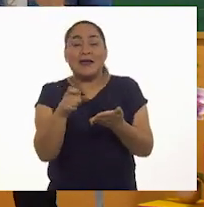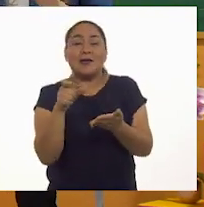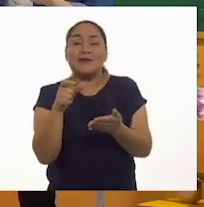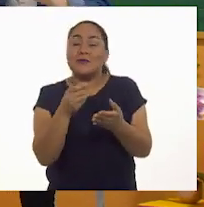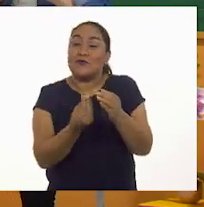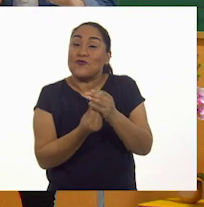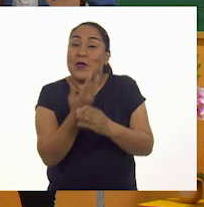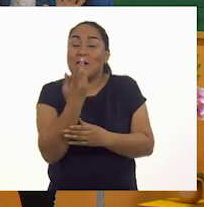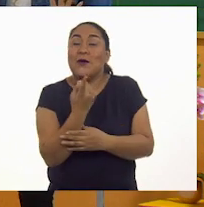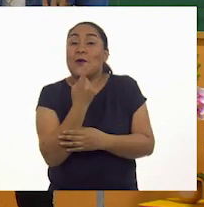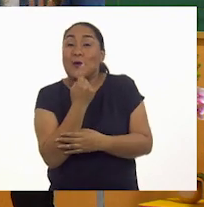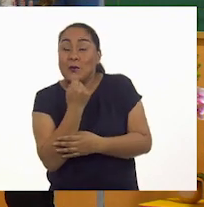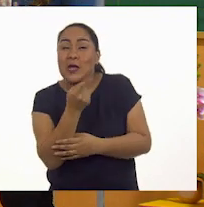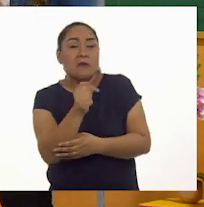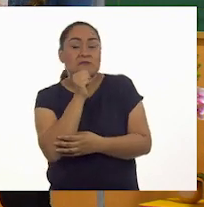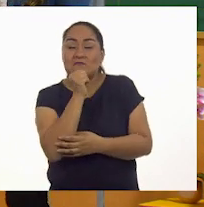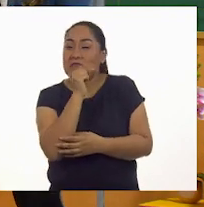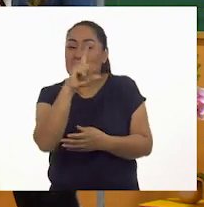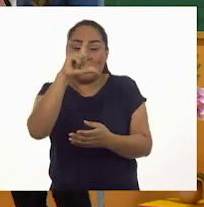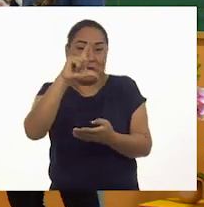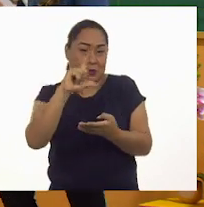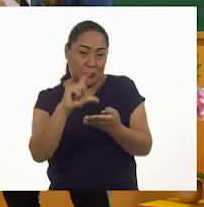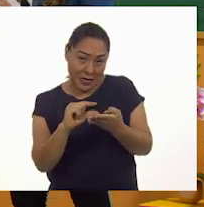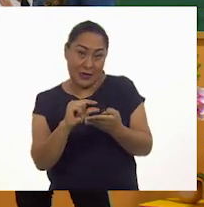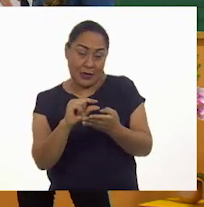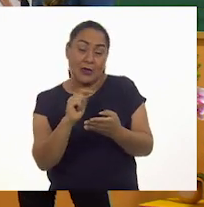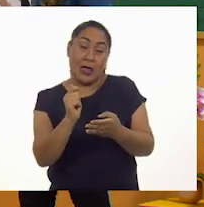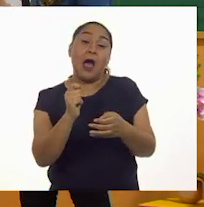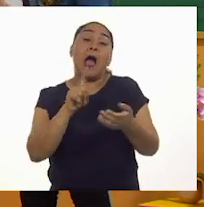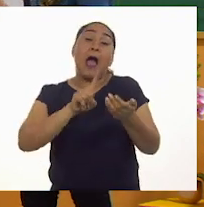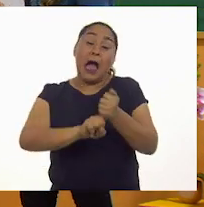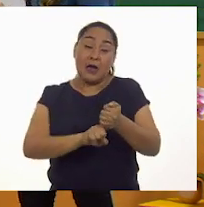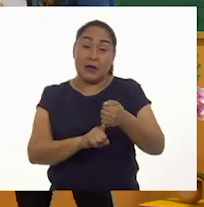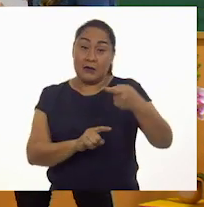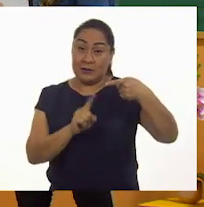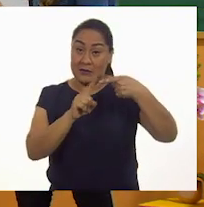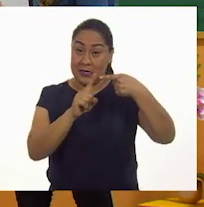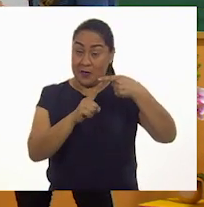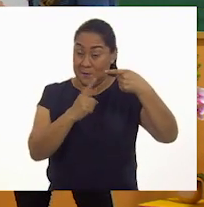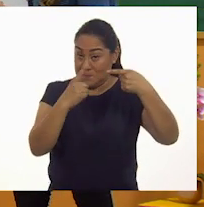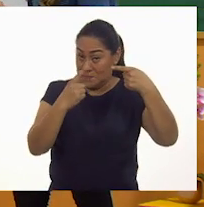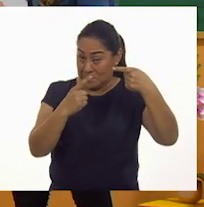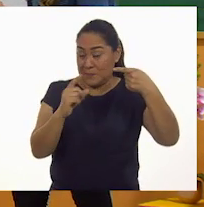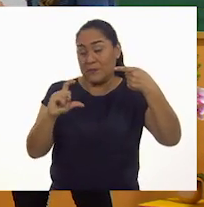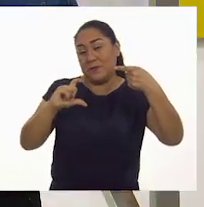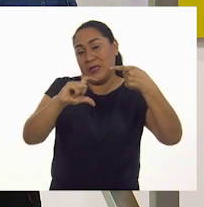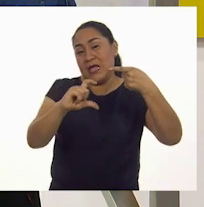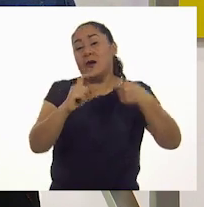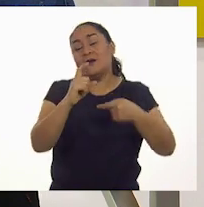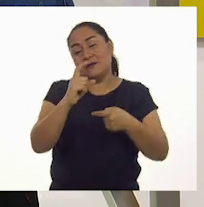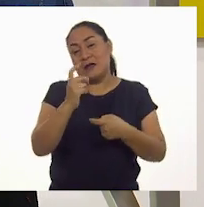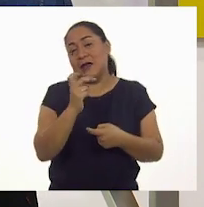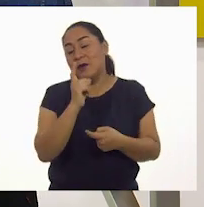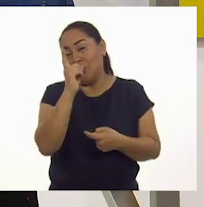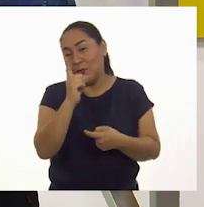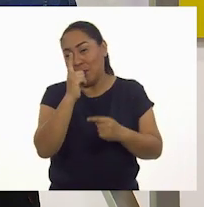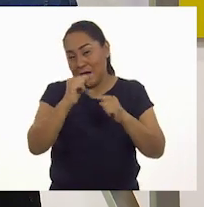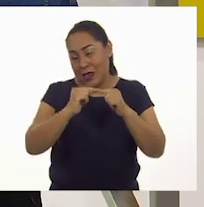encender y todavía no se ha desgastado. Por lo tanto, ese es nuestro número uno. Uno. Aquí está,